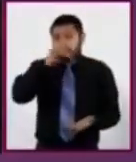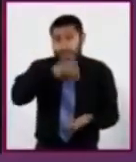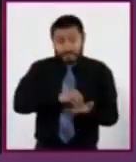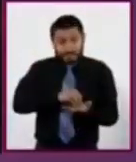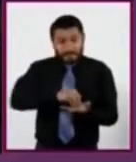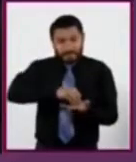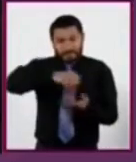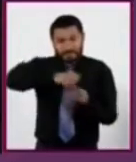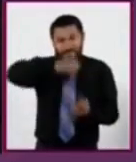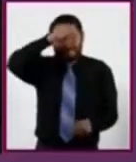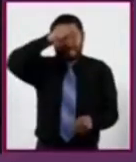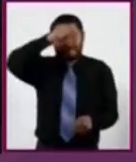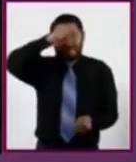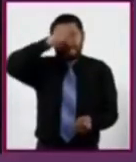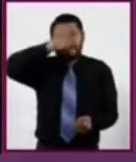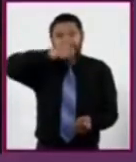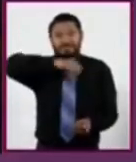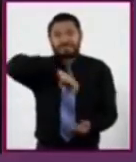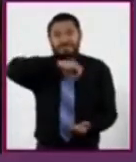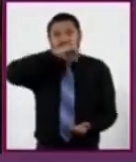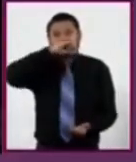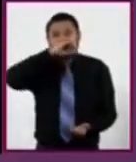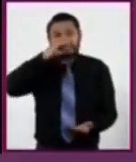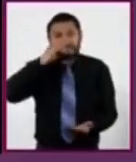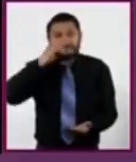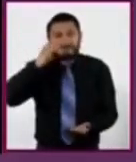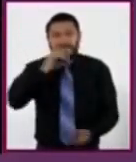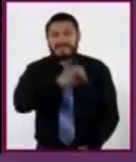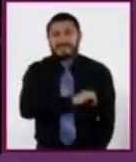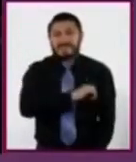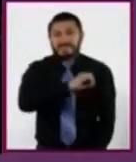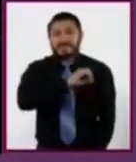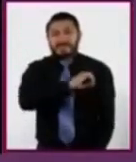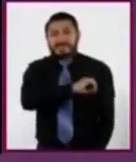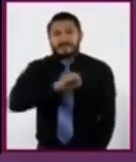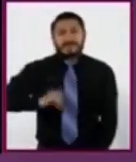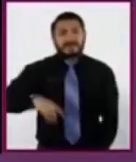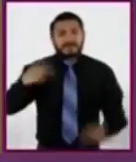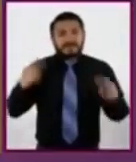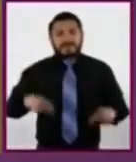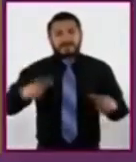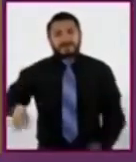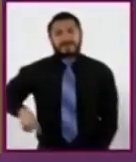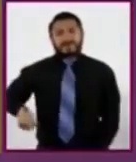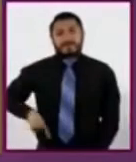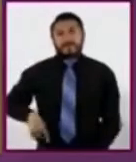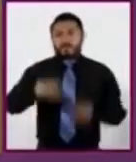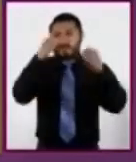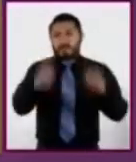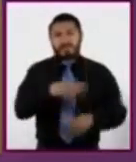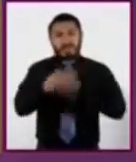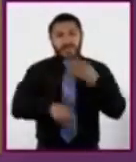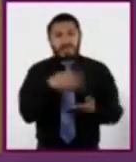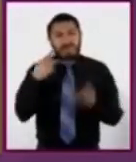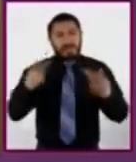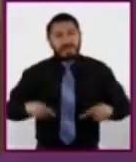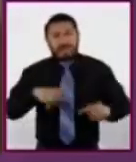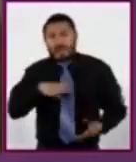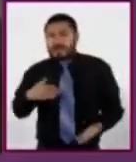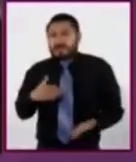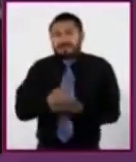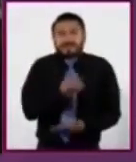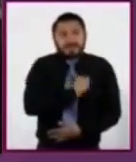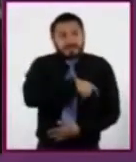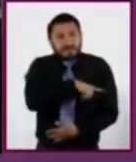por lo que es una obligación de quienes gobiernan garantizar que todas las personas tengan acceso a los servicios de salud.